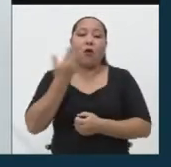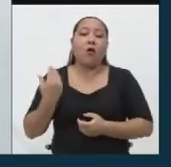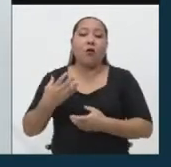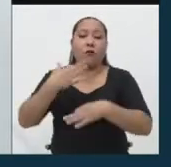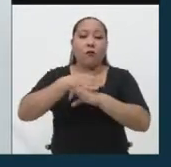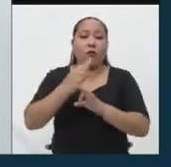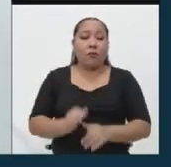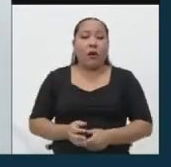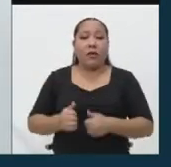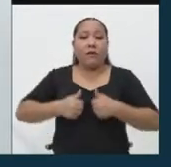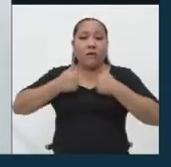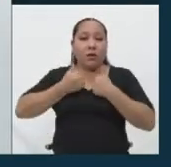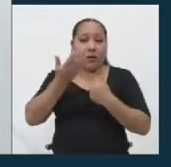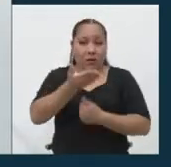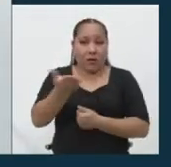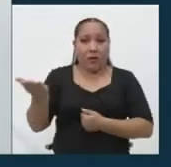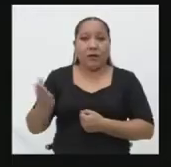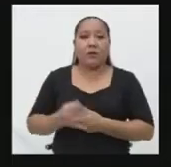para ellos.